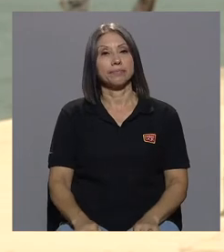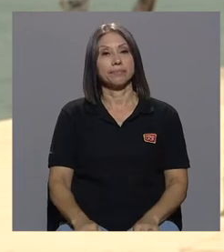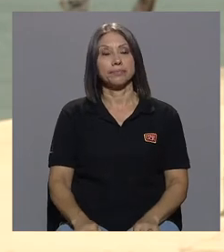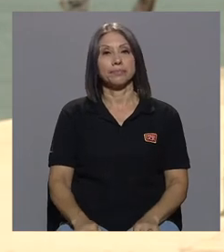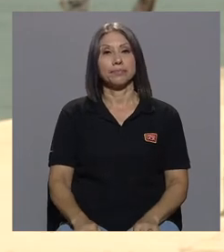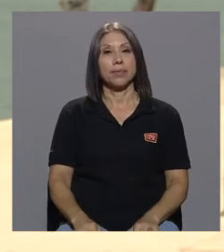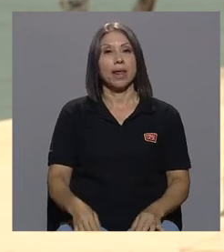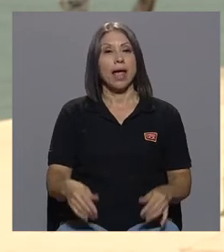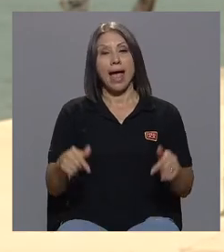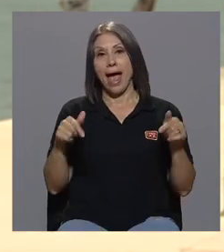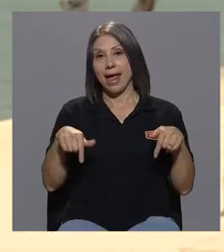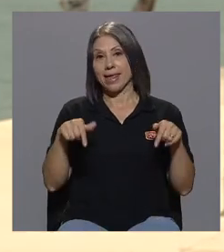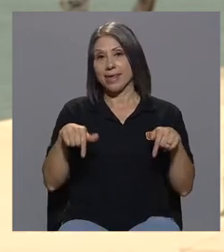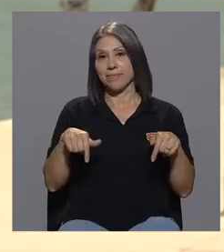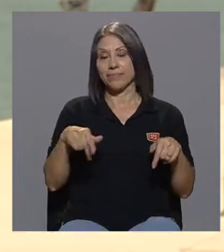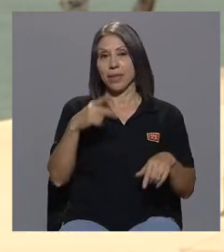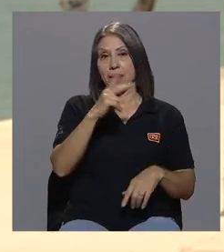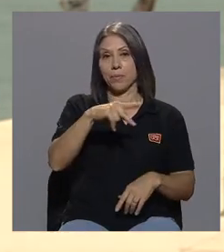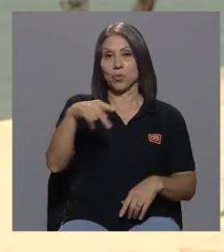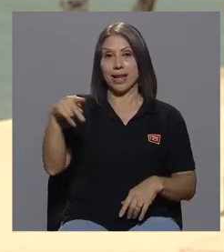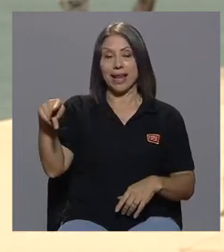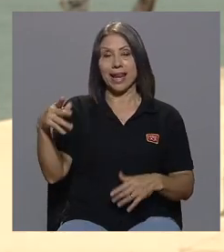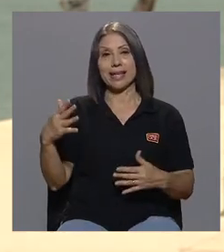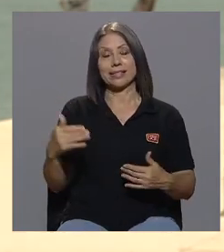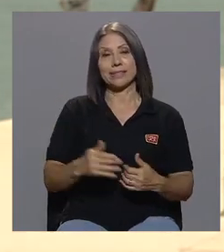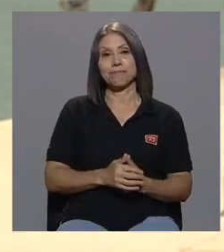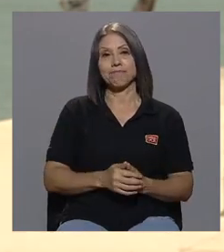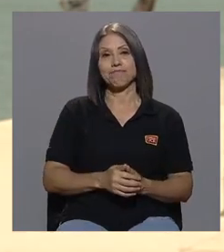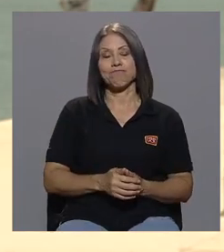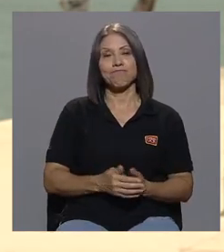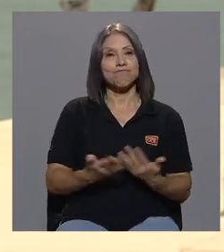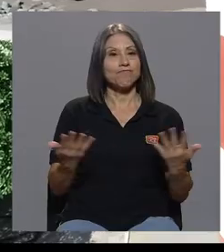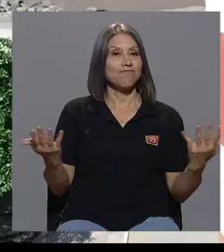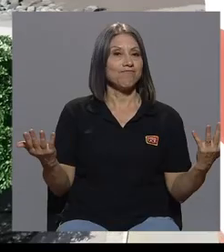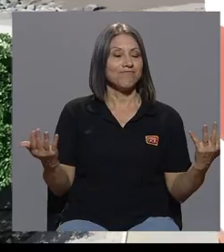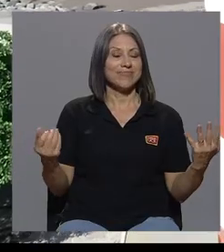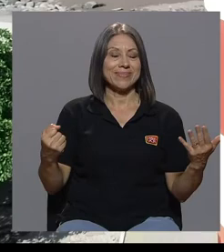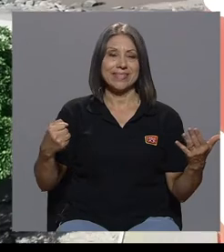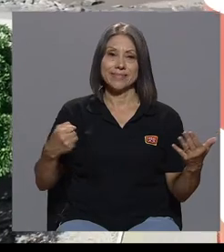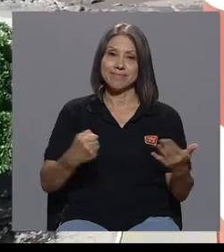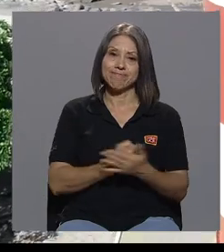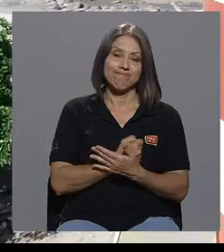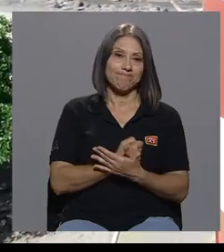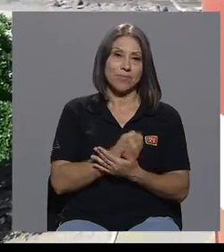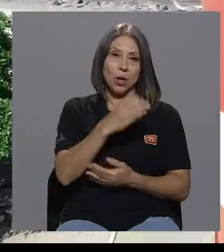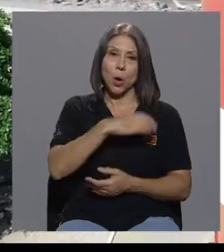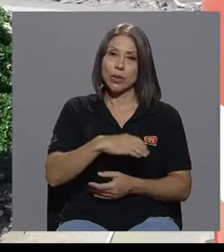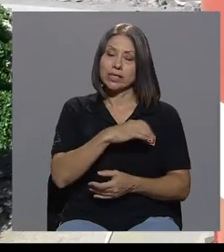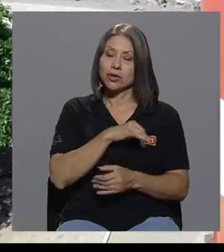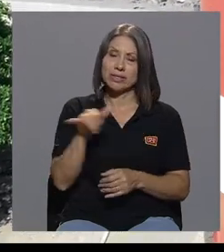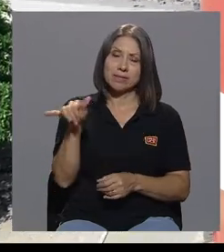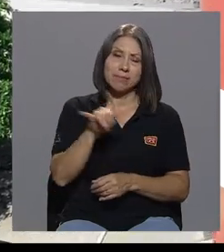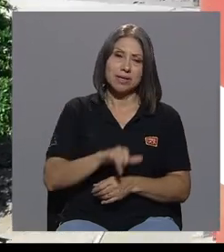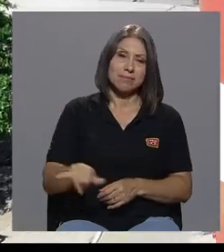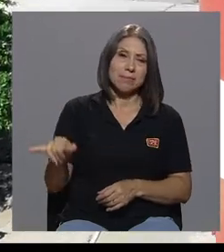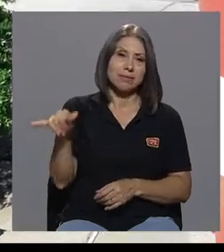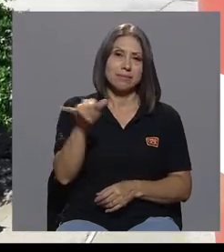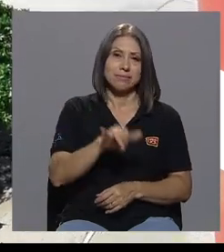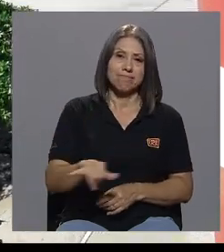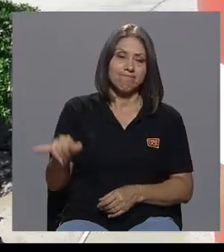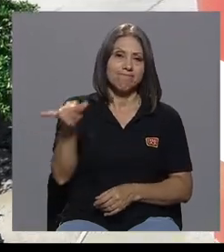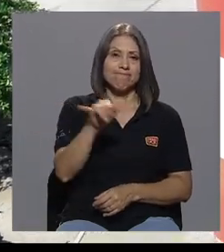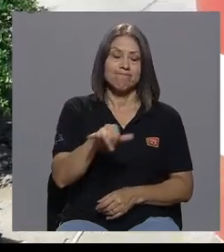en Punta Arenas lamentablemente las condiciones siguen siendo las mismas sinceramente este